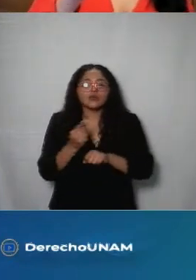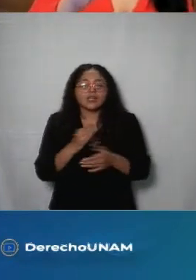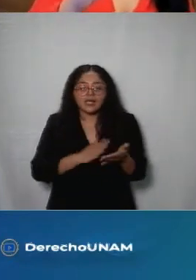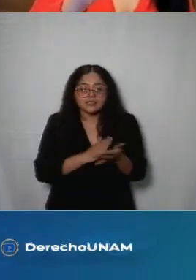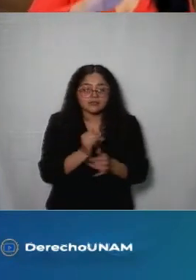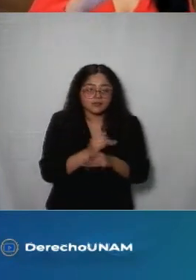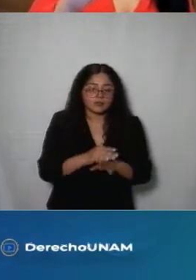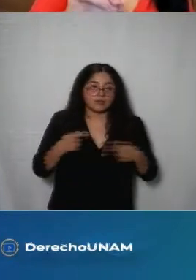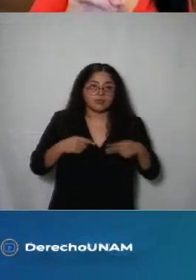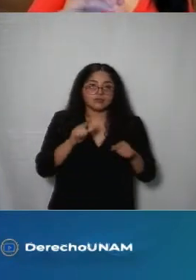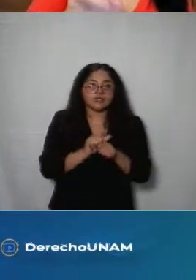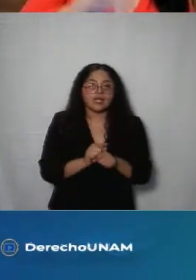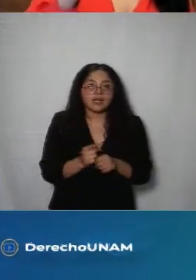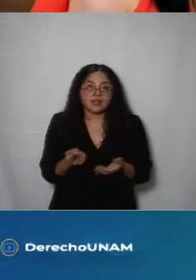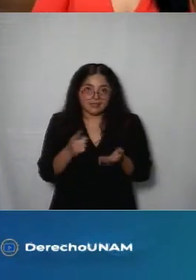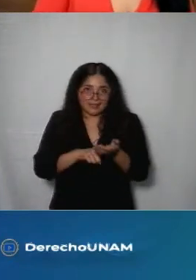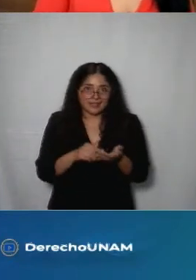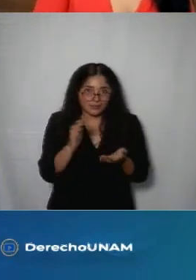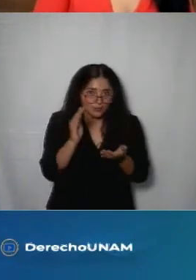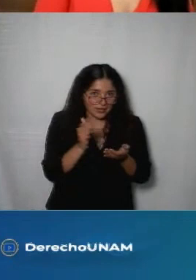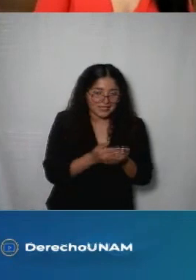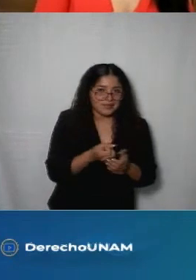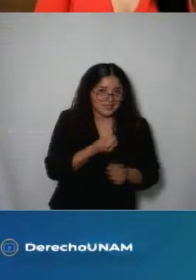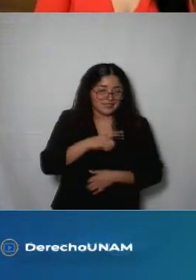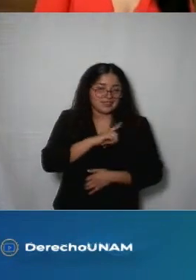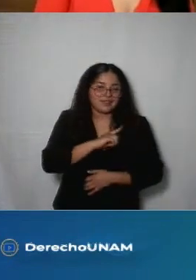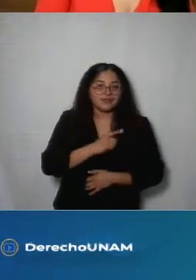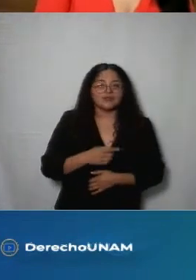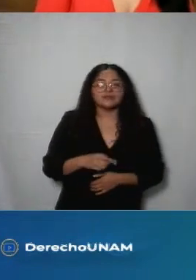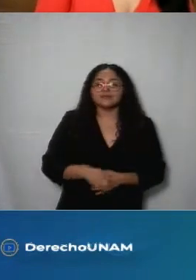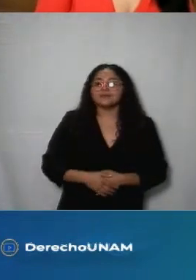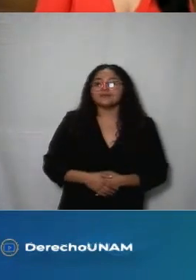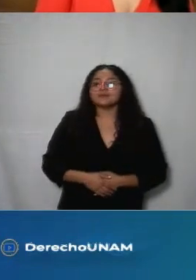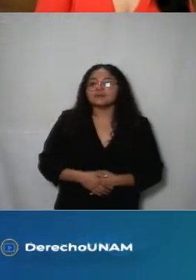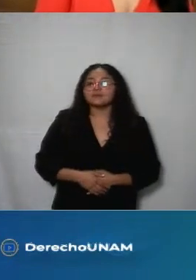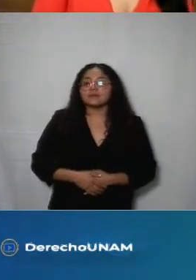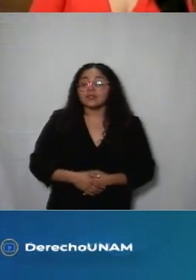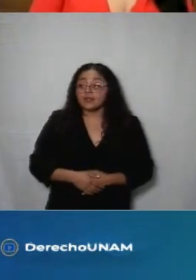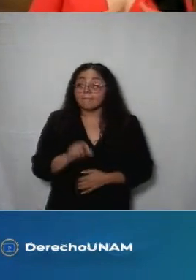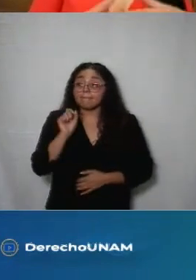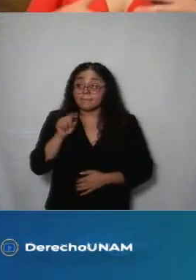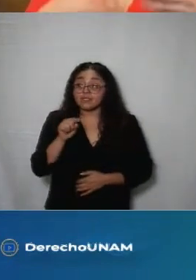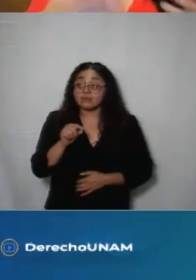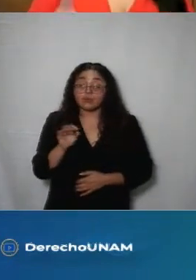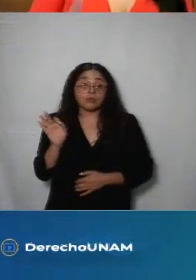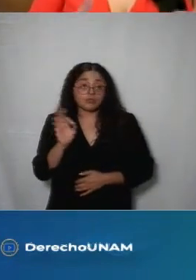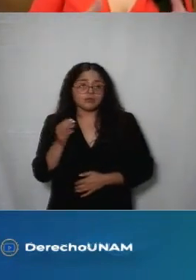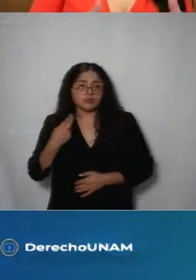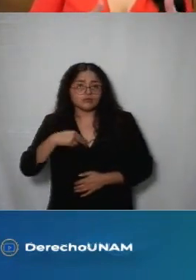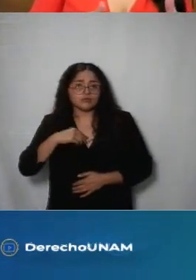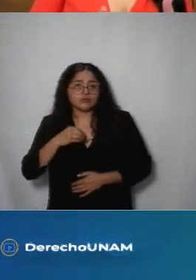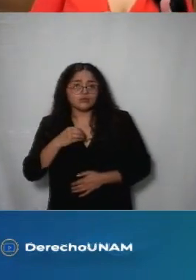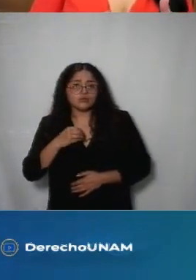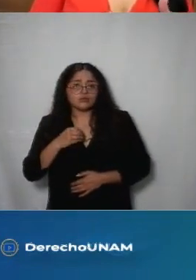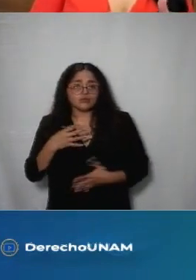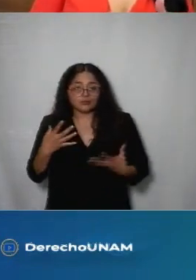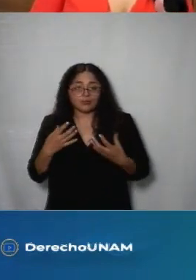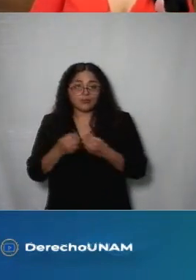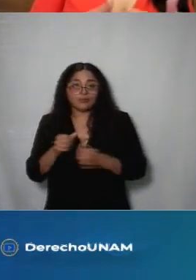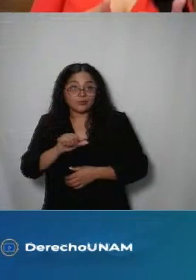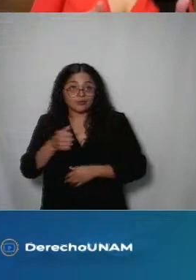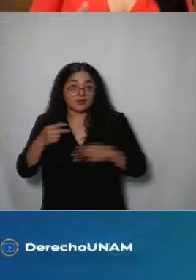a partir de este instrumento médico legal que es el expediente clínico también incluso incorporaremos la voz de quienes